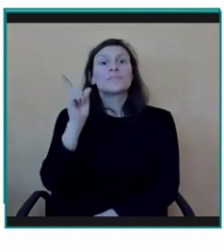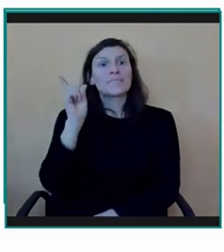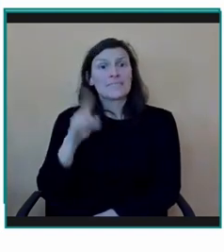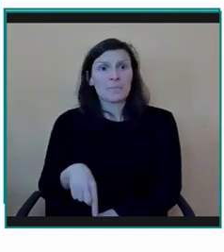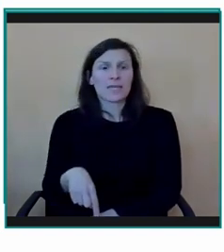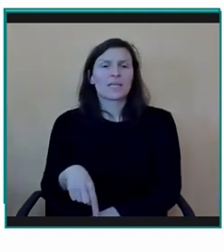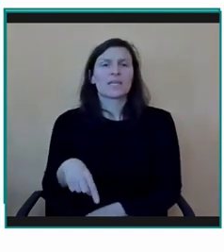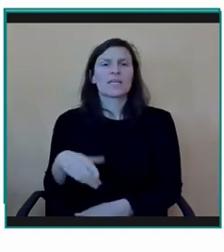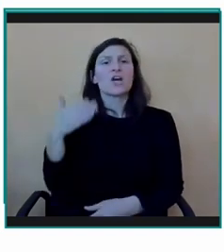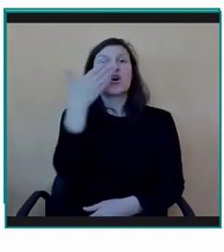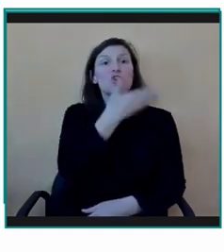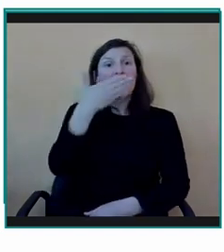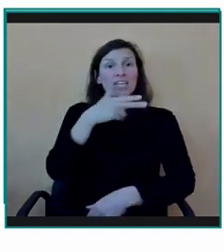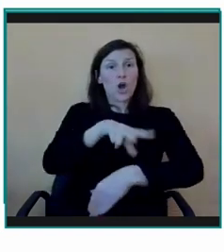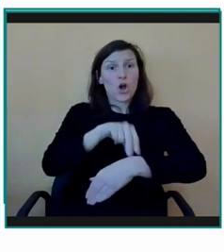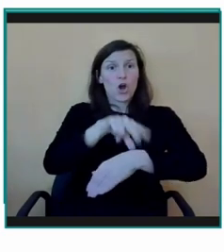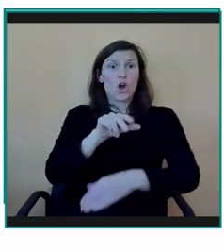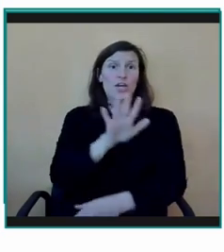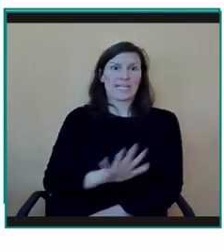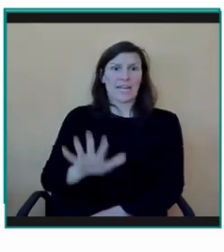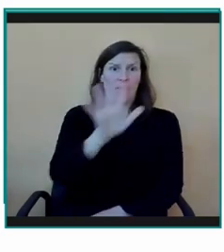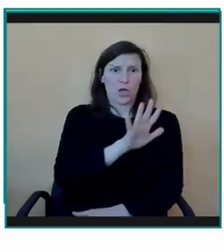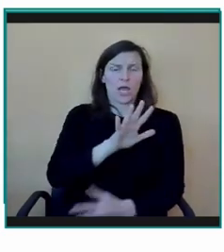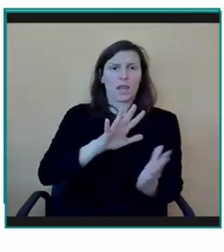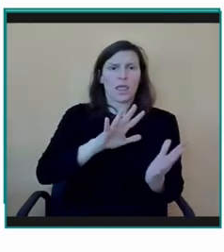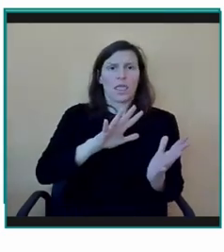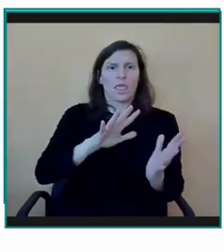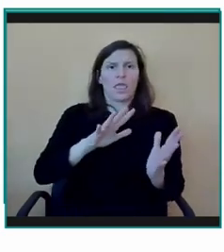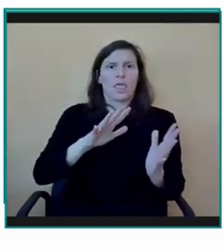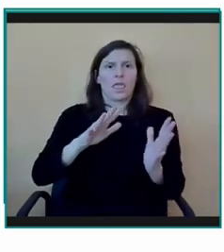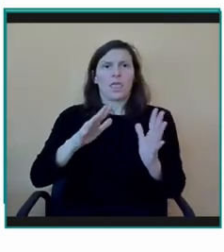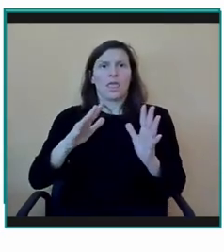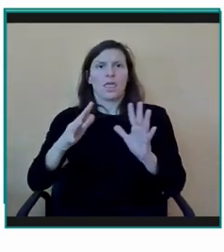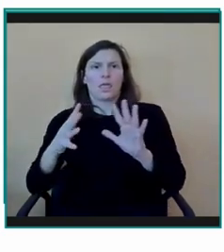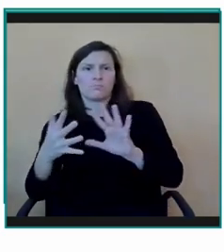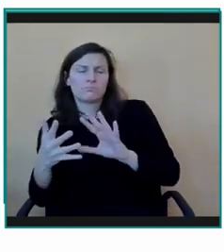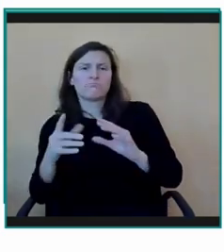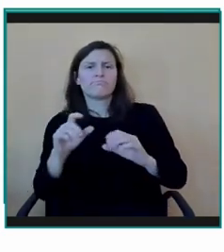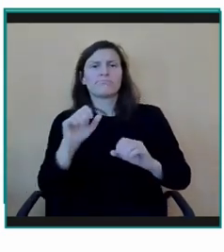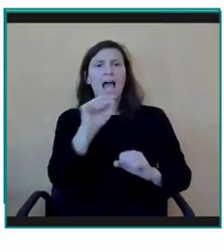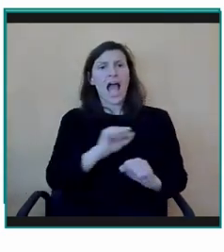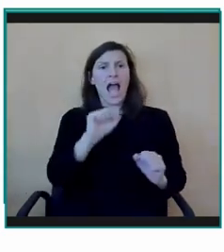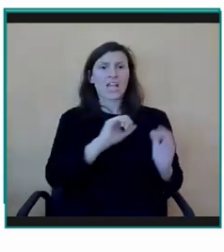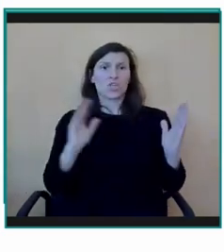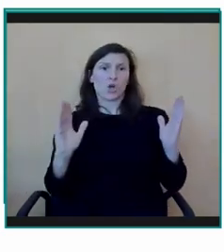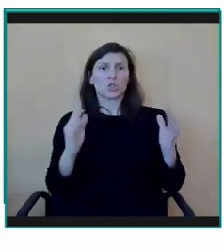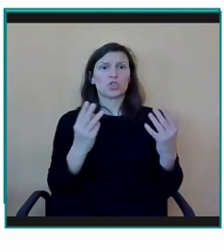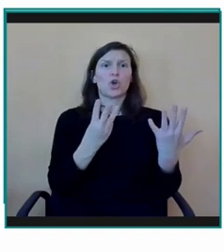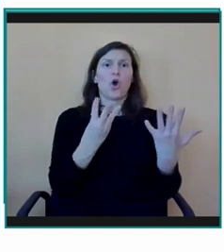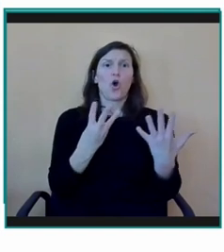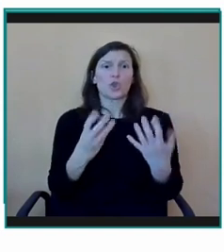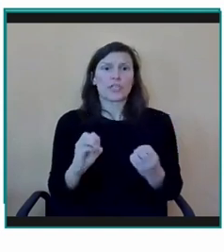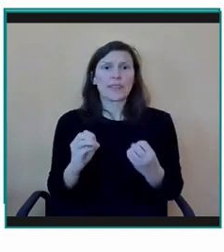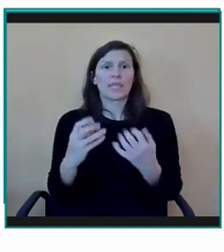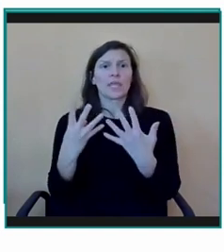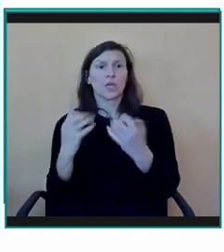tránsito, a lo que entonces en los años 80 y años 90 se llamaba integración, hicieron una